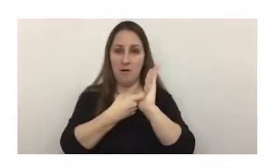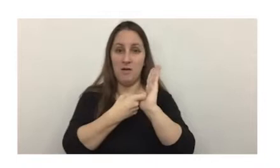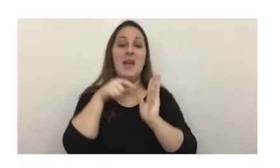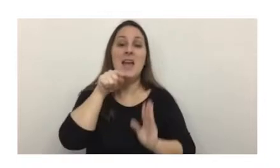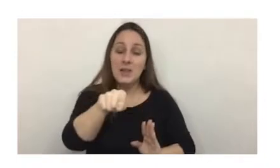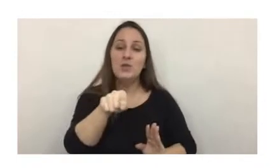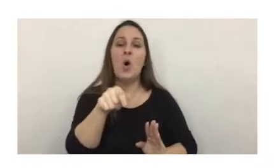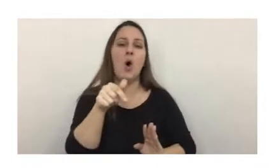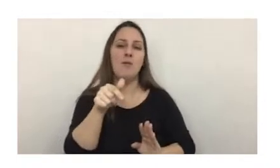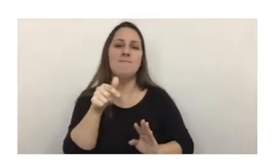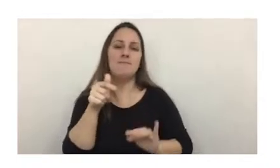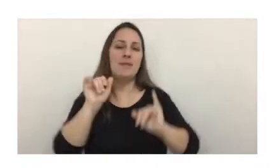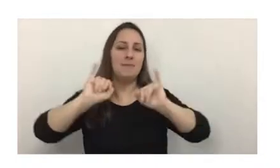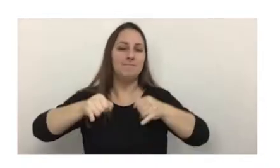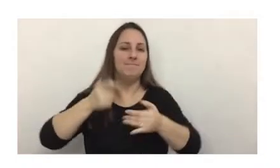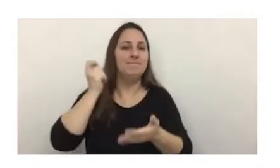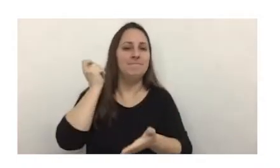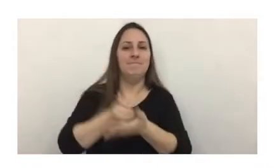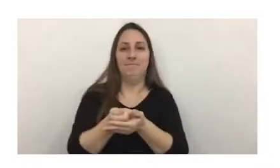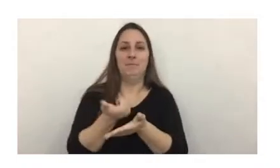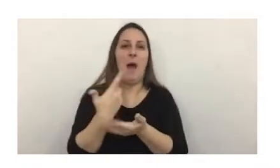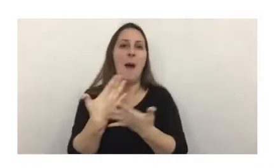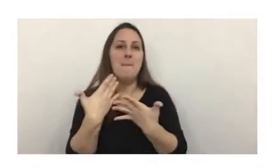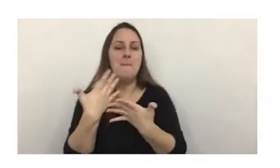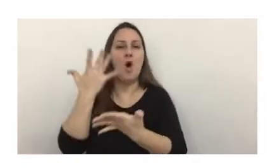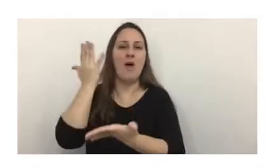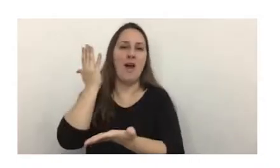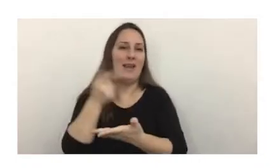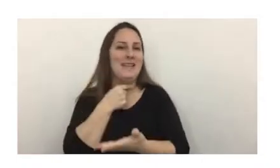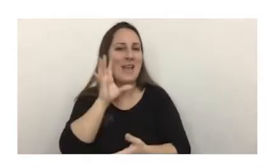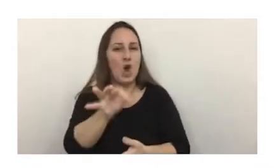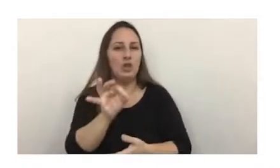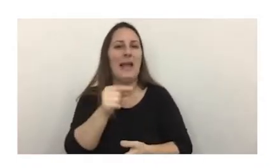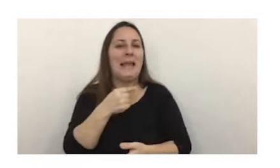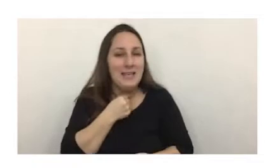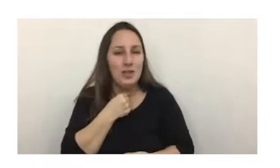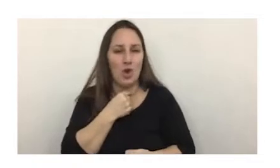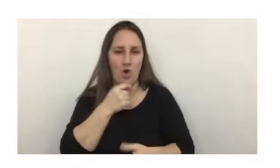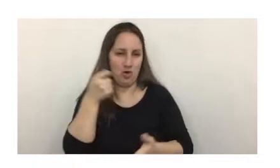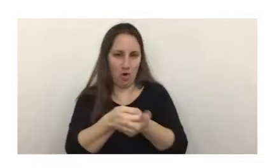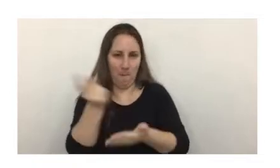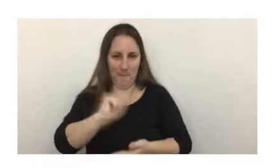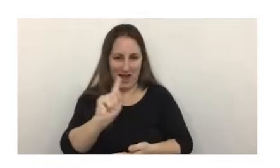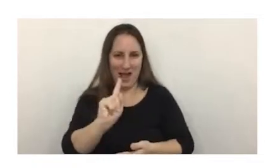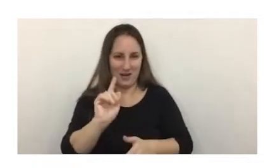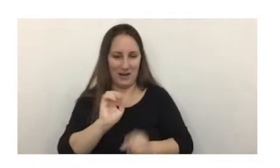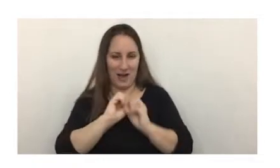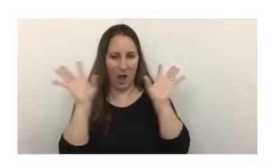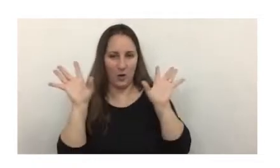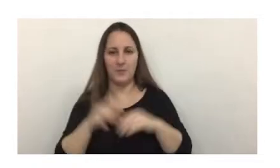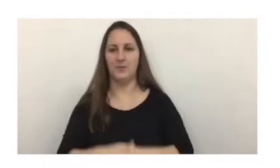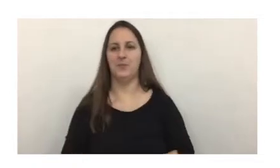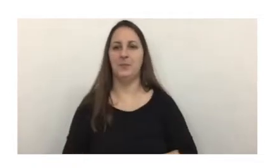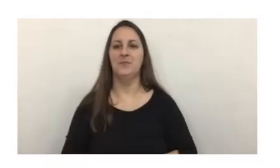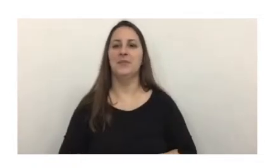admisible para gran parte de la doctrina la tentativa entonces y ya la